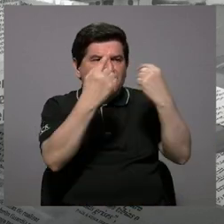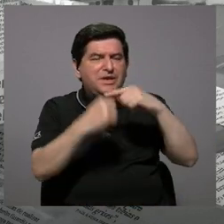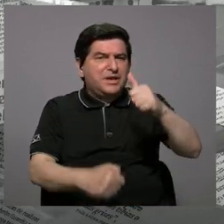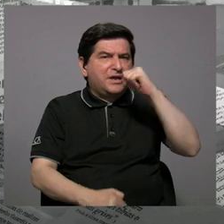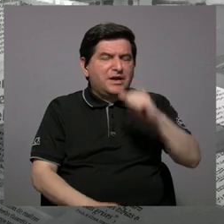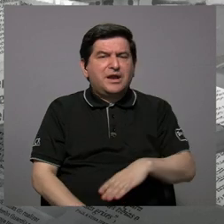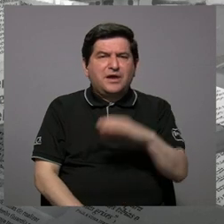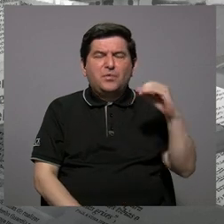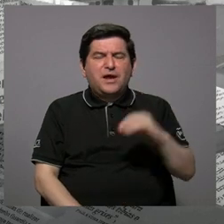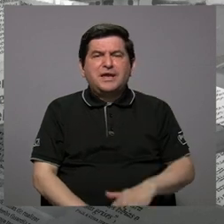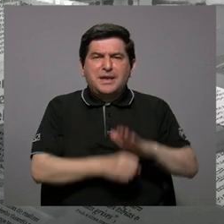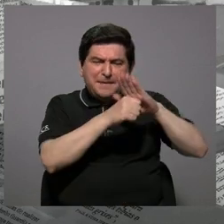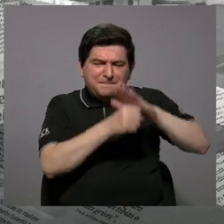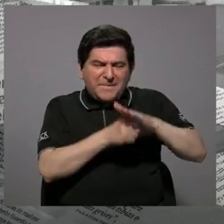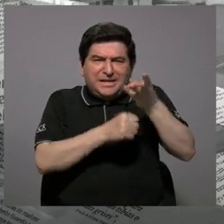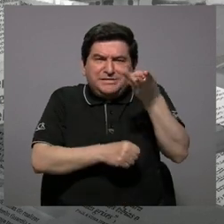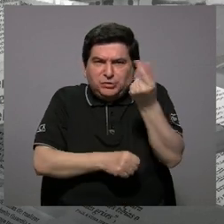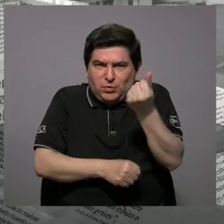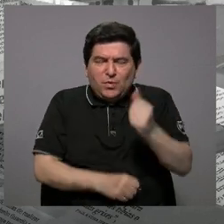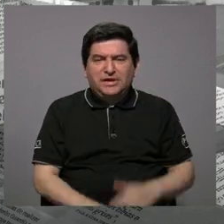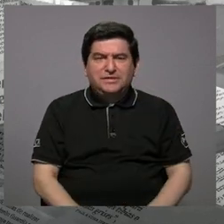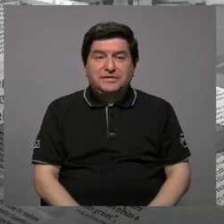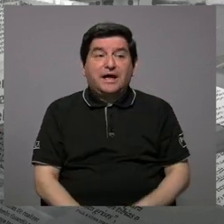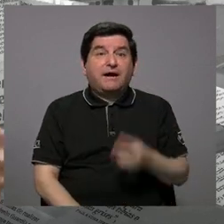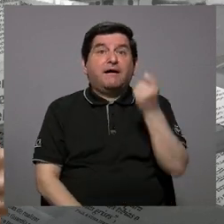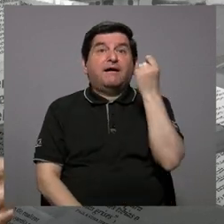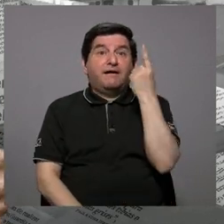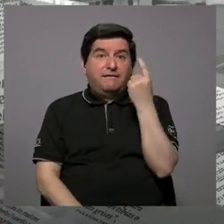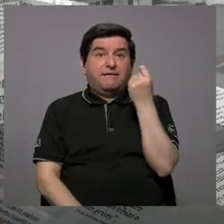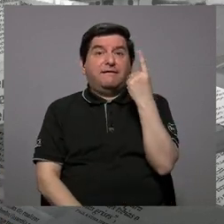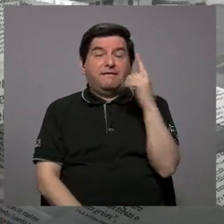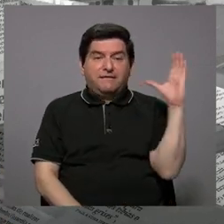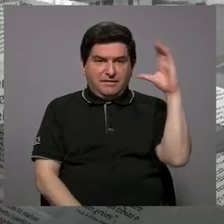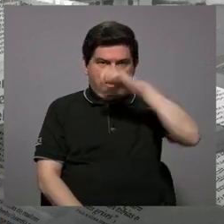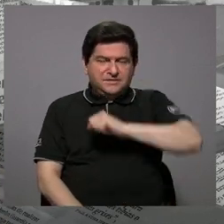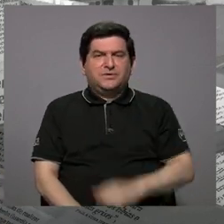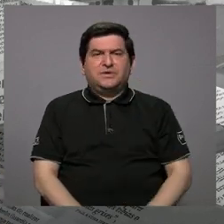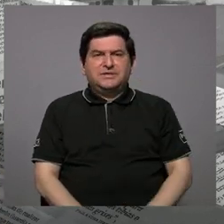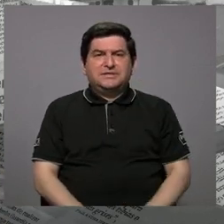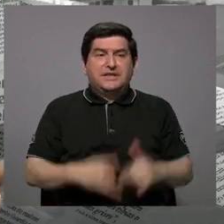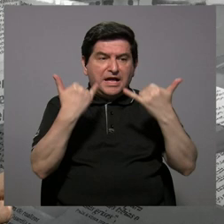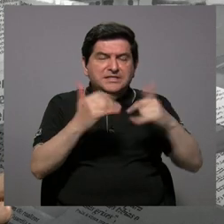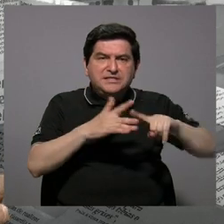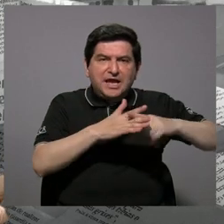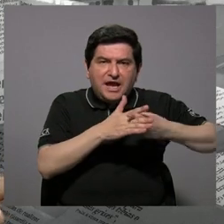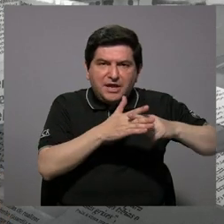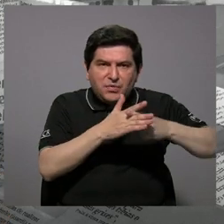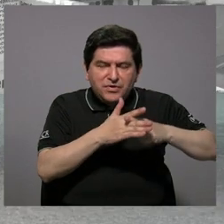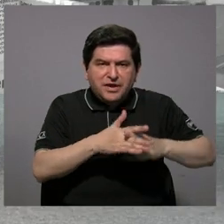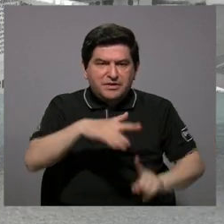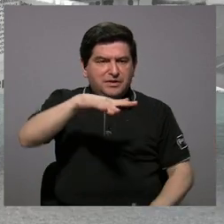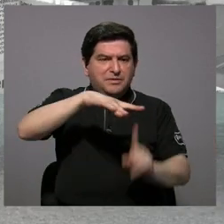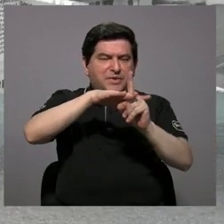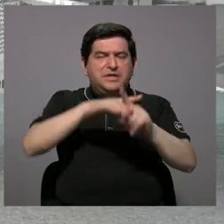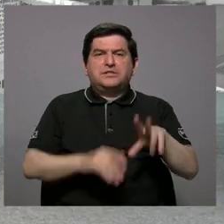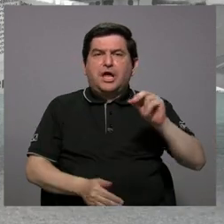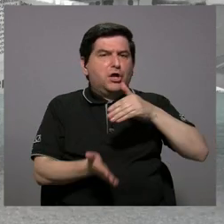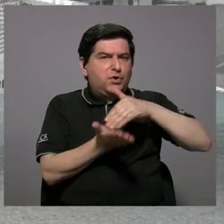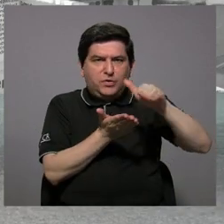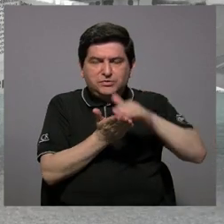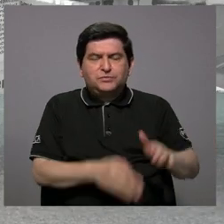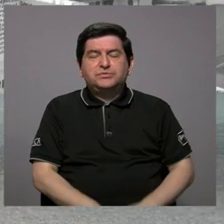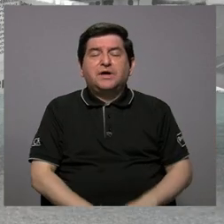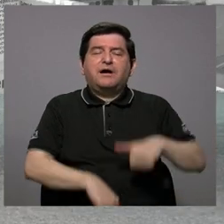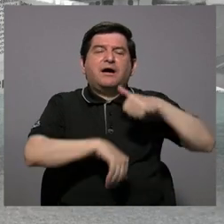de agua y todo le llegaba a cada persona. Y cuando se tuvieron que entender y darse cuenta que había una herramienta y ya no había excusas, entonces comenzaron a mandarnos el